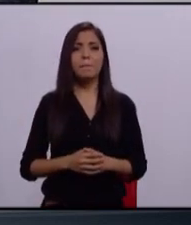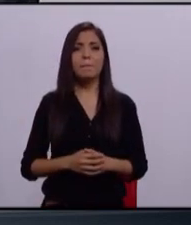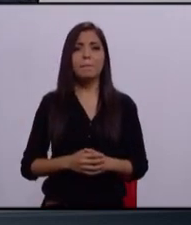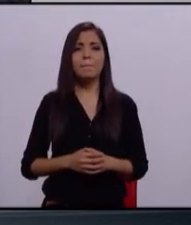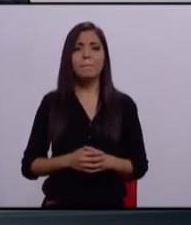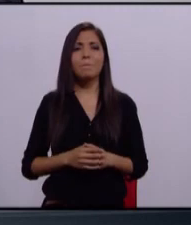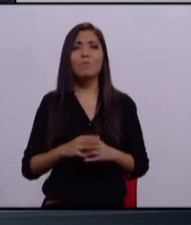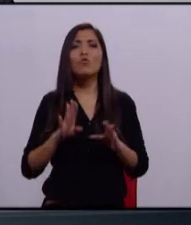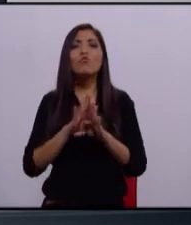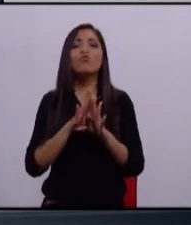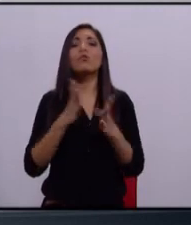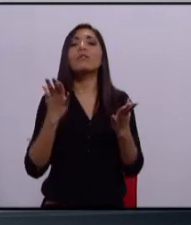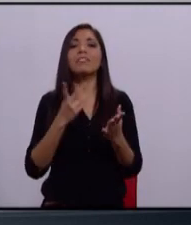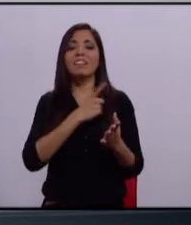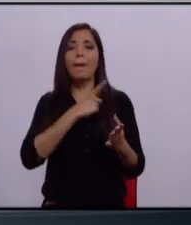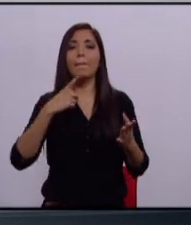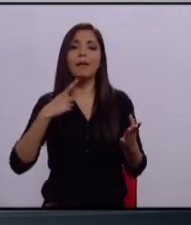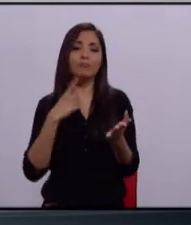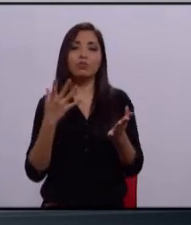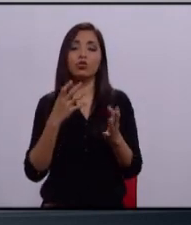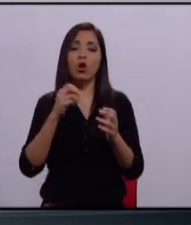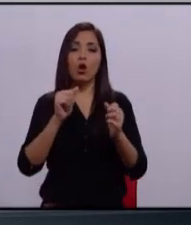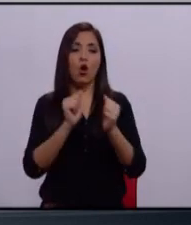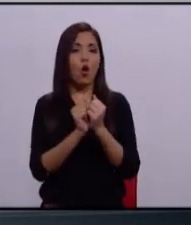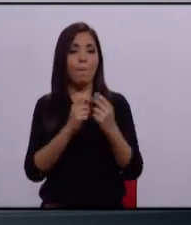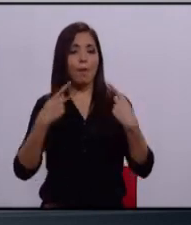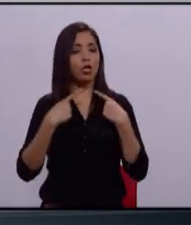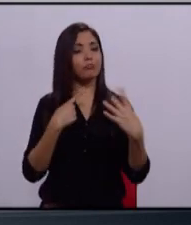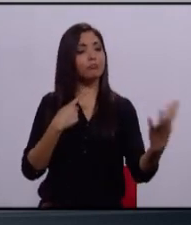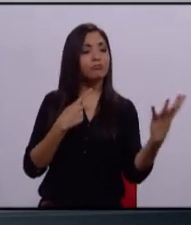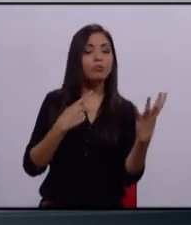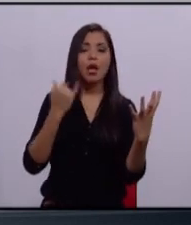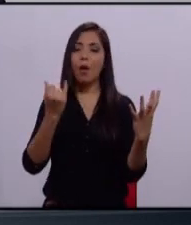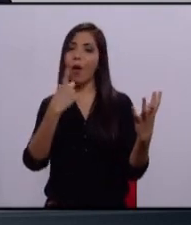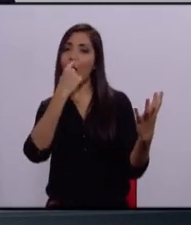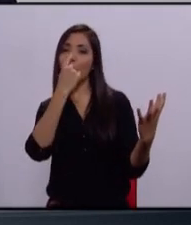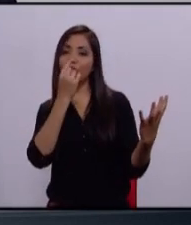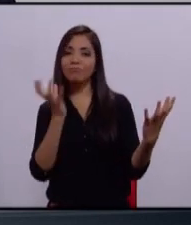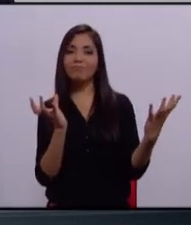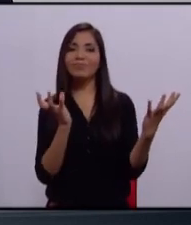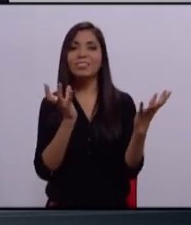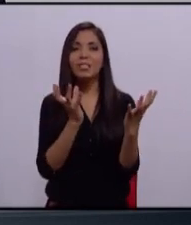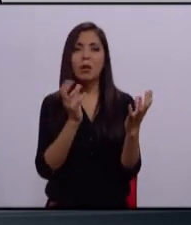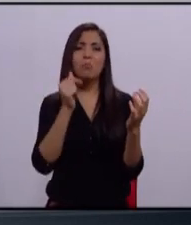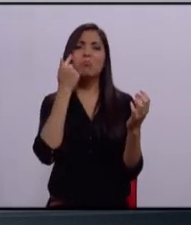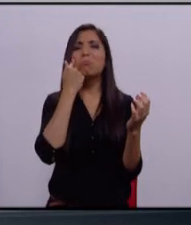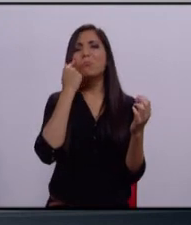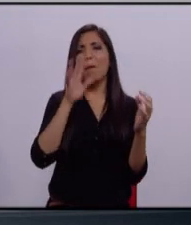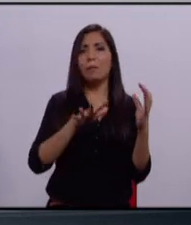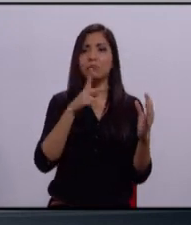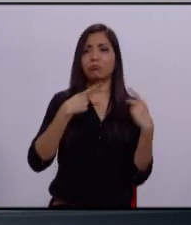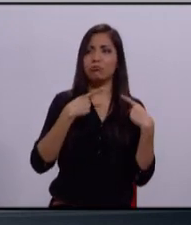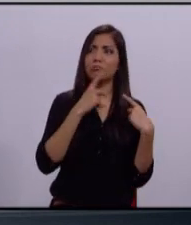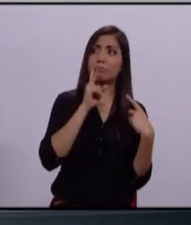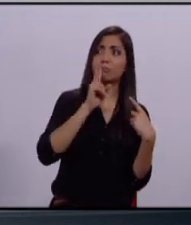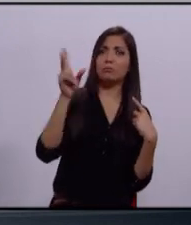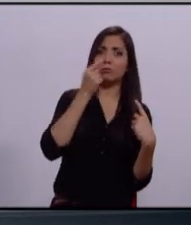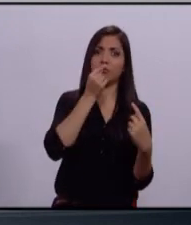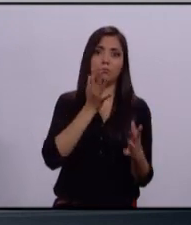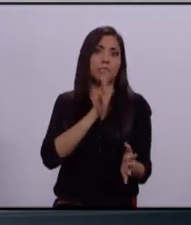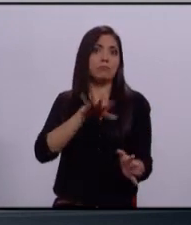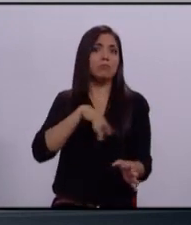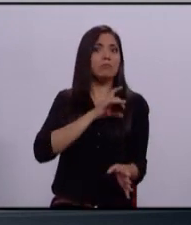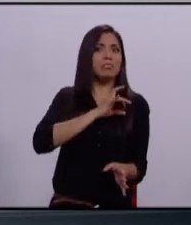efectivo entre sociedad y policías. ¿Por qué? Porque lo vivimos, toda la gente ve un policía y le tiene miedo, todos los